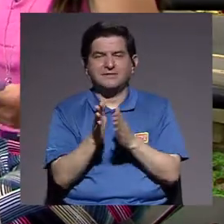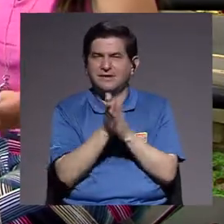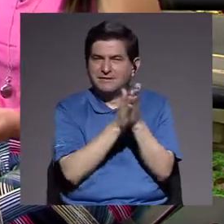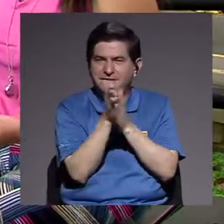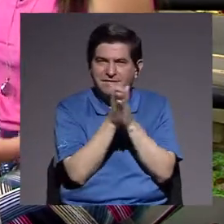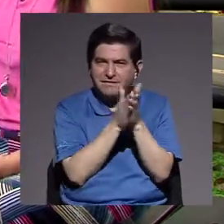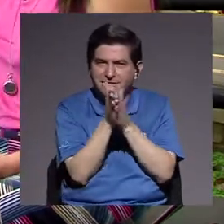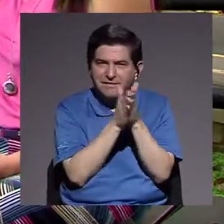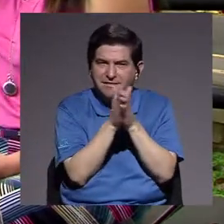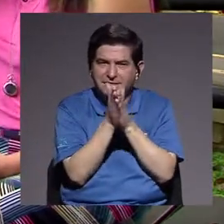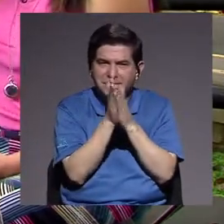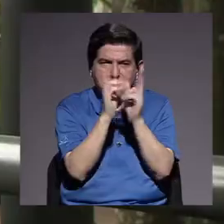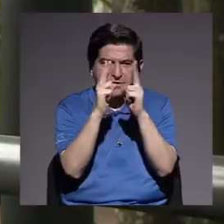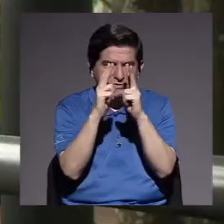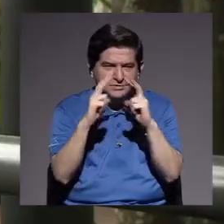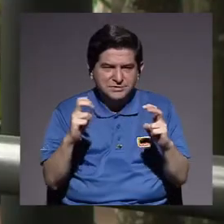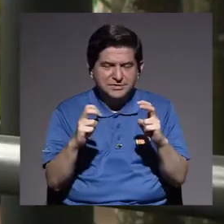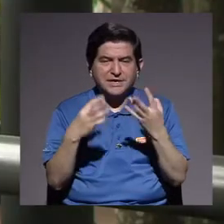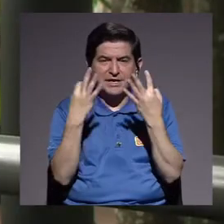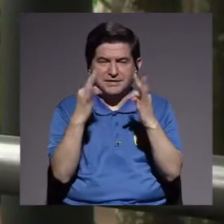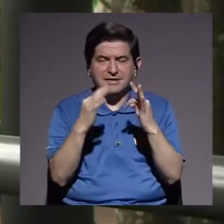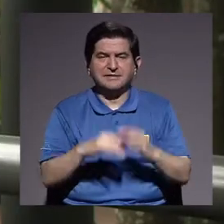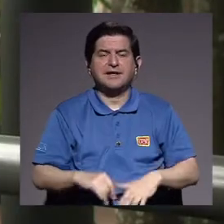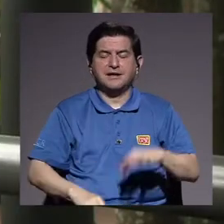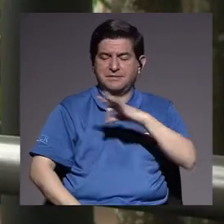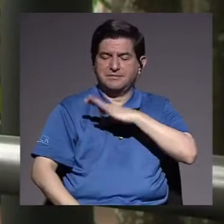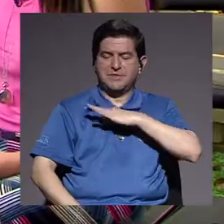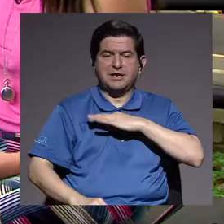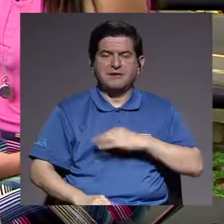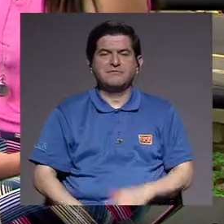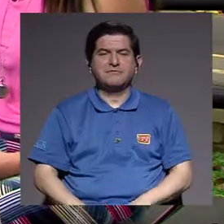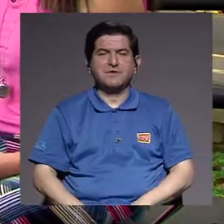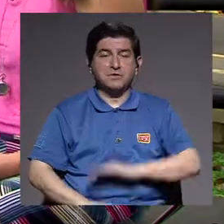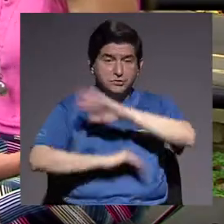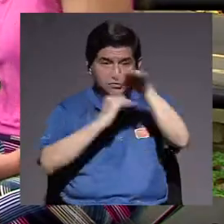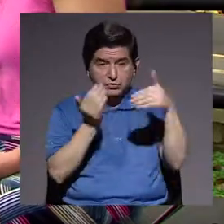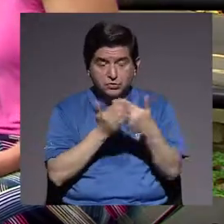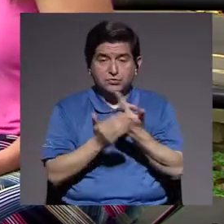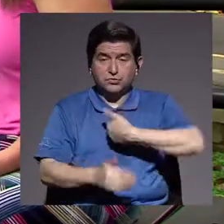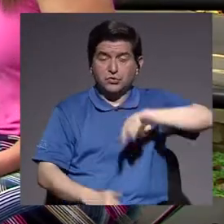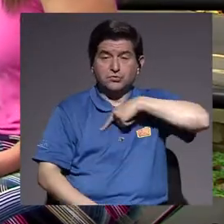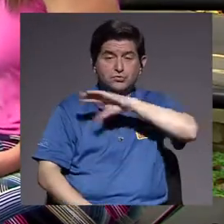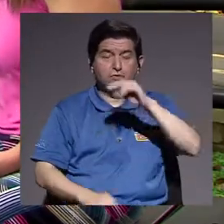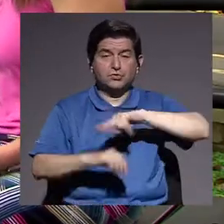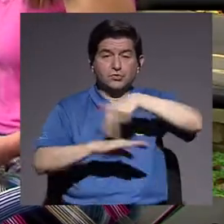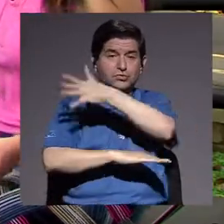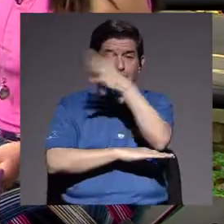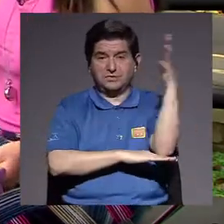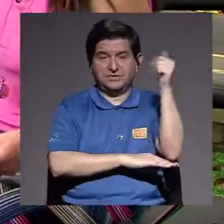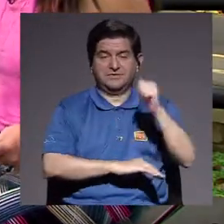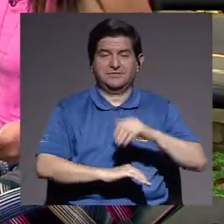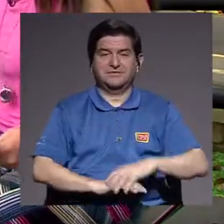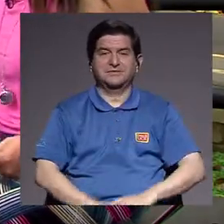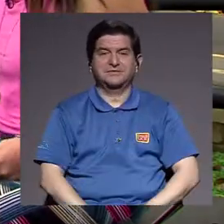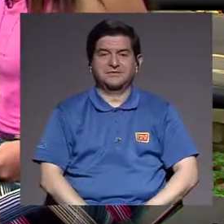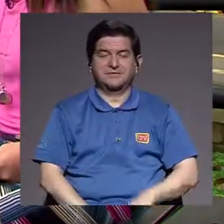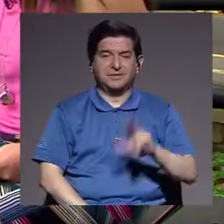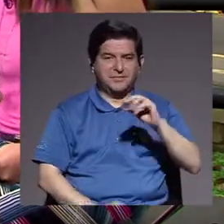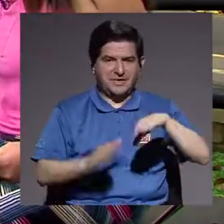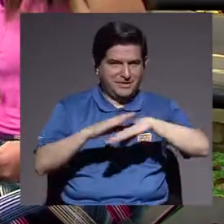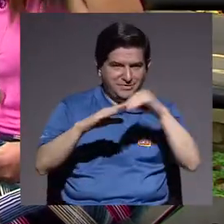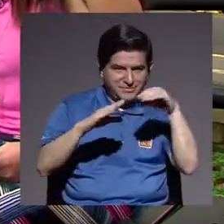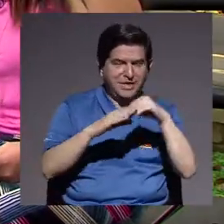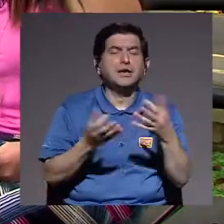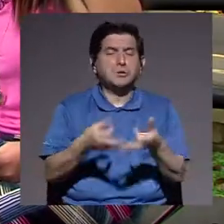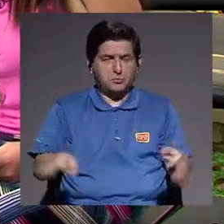aprovechar estos análisis para ver cómo logramos ese bien común con las personas y con la naturaleza. Exacto. Que no la quiero dejar de